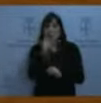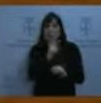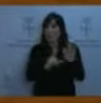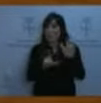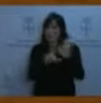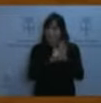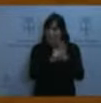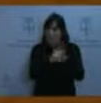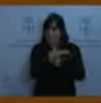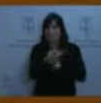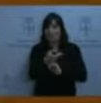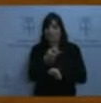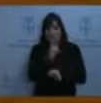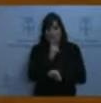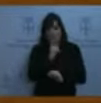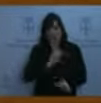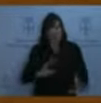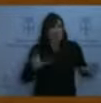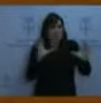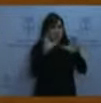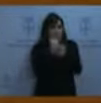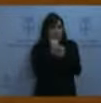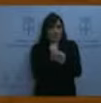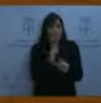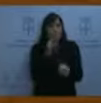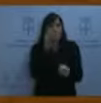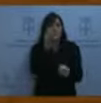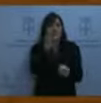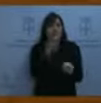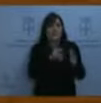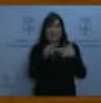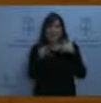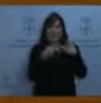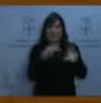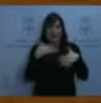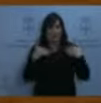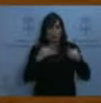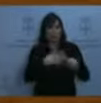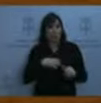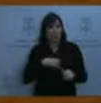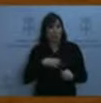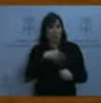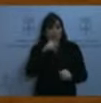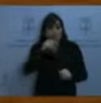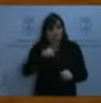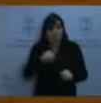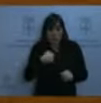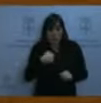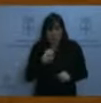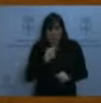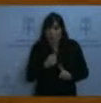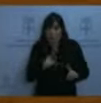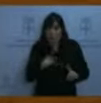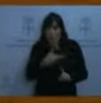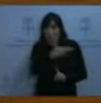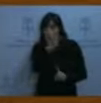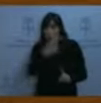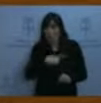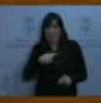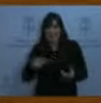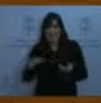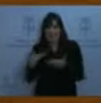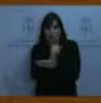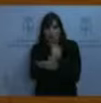y que disfrutan la transparencia, porque, además, esto no lo decimos nosotros, esto lo han dicho todos los comités de expertos. Es decir, cómo se ha ido calculando en las